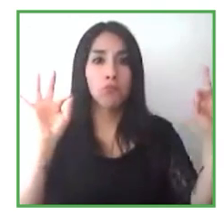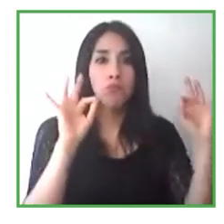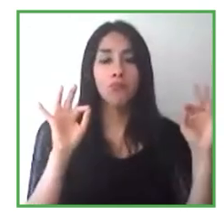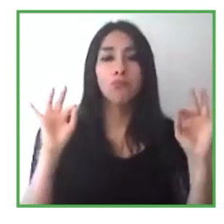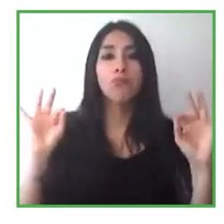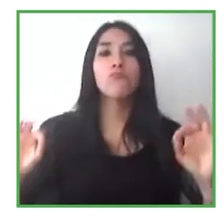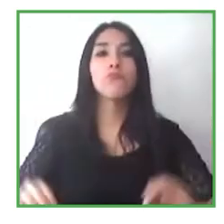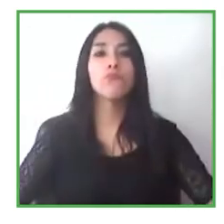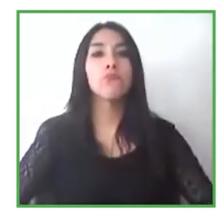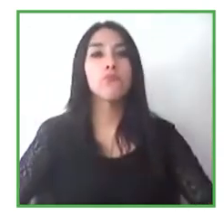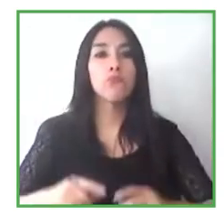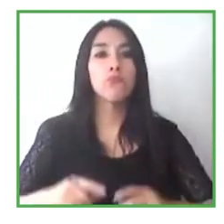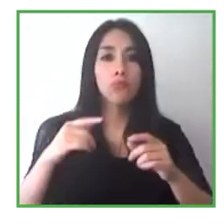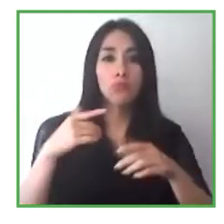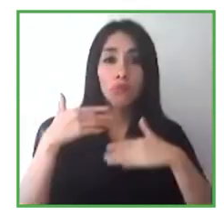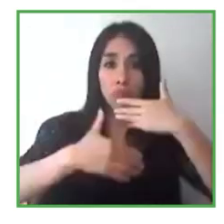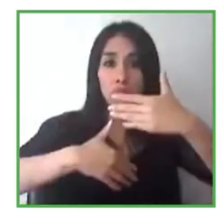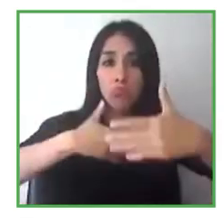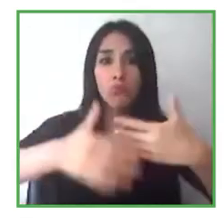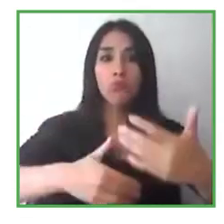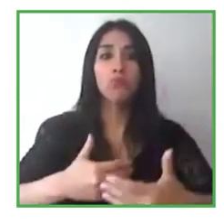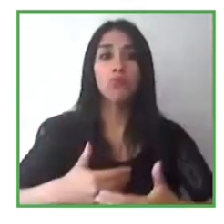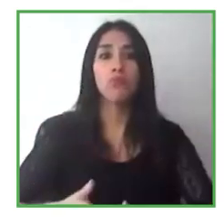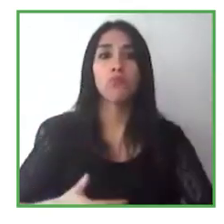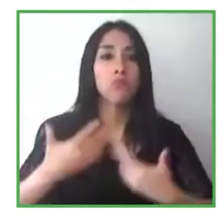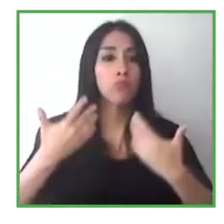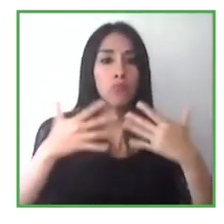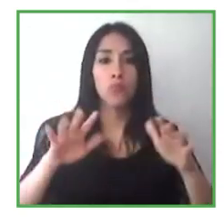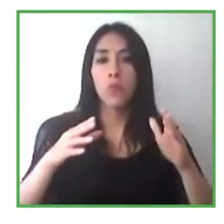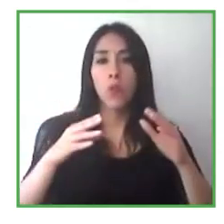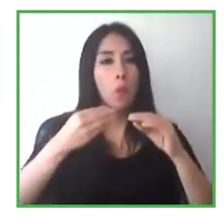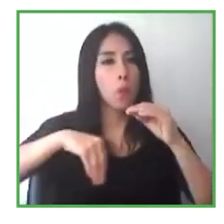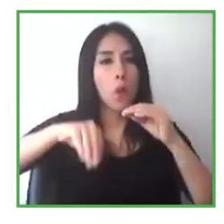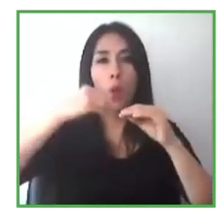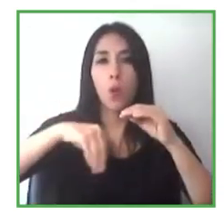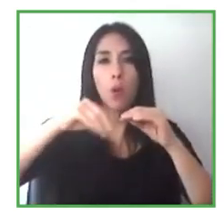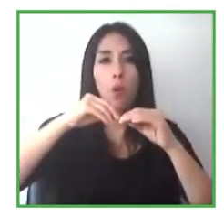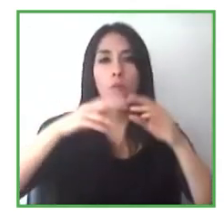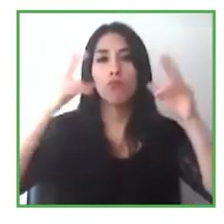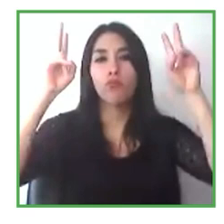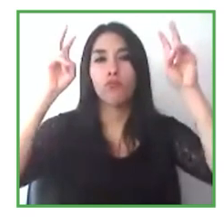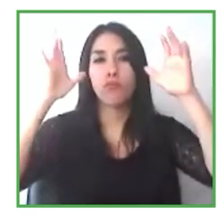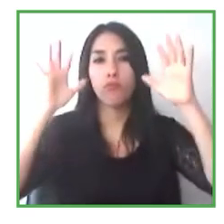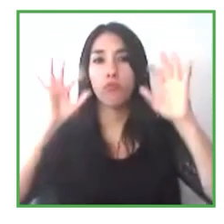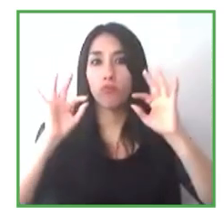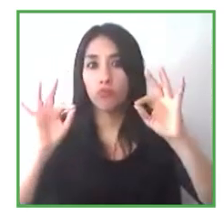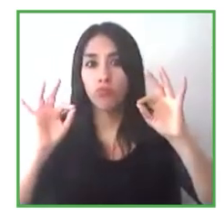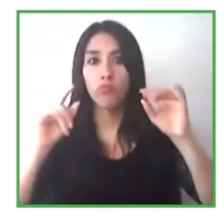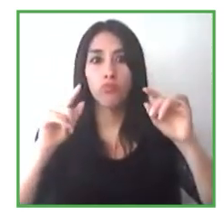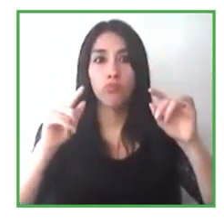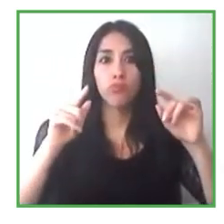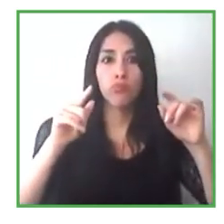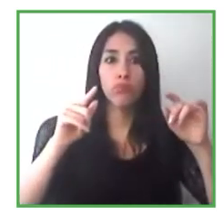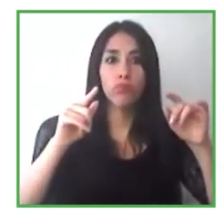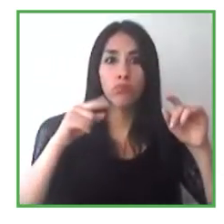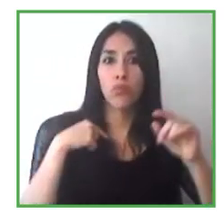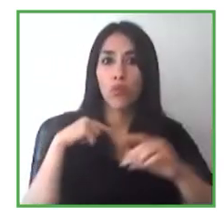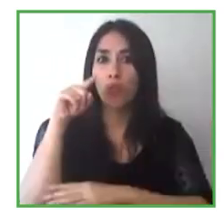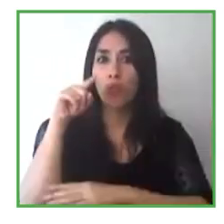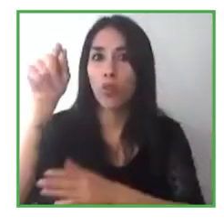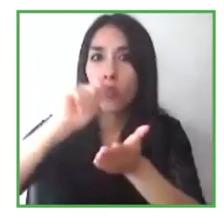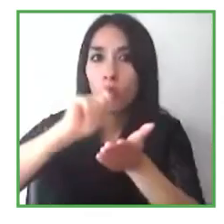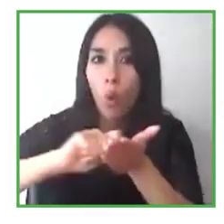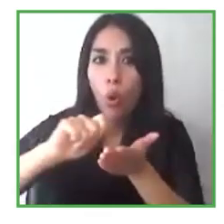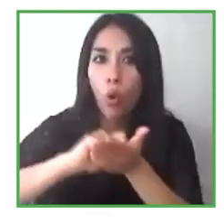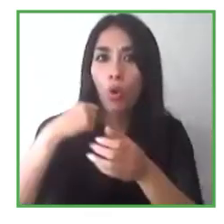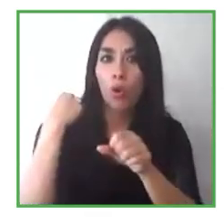en cuanto a las condiciones sanitarias, de volver a la oficina, etcétera, me gustaría hablarte de lo que mencionó